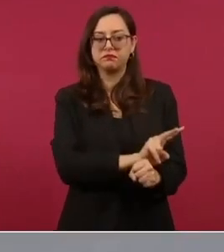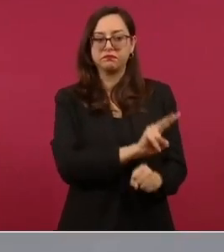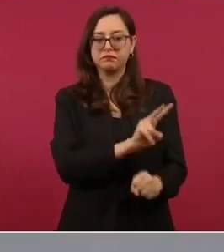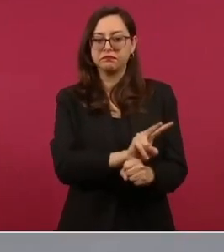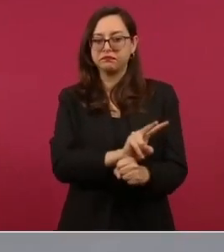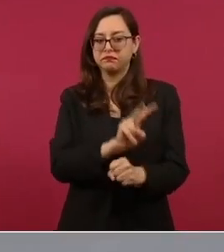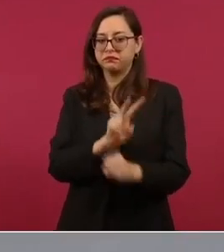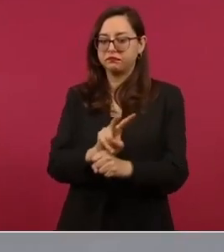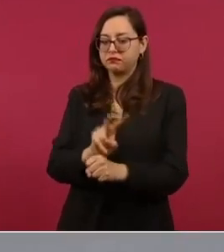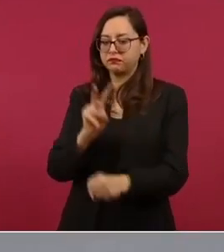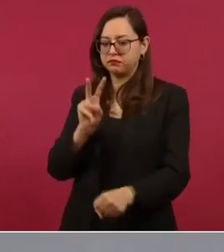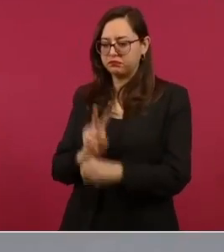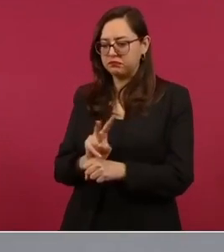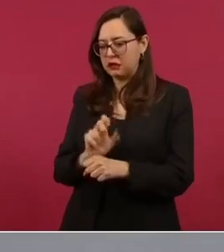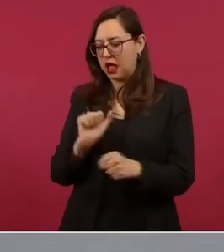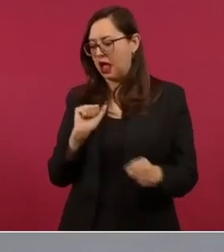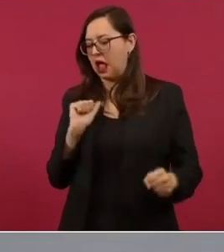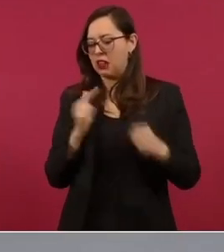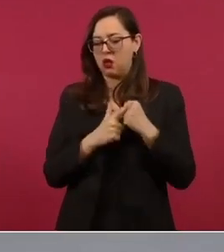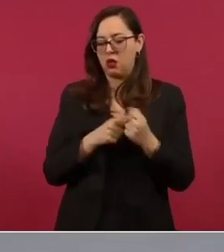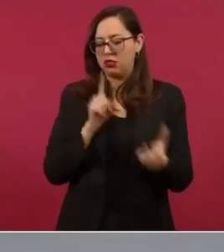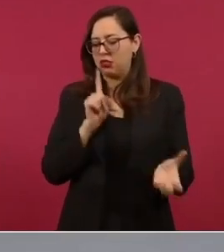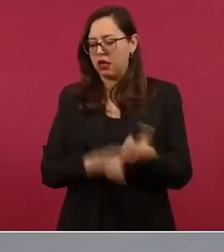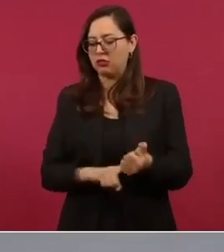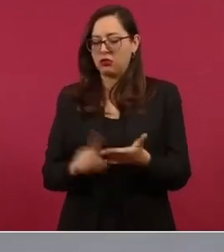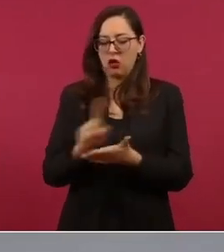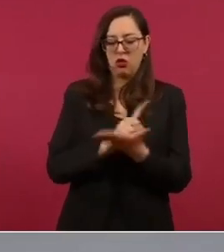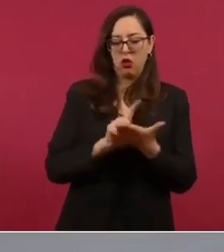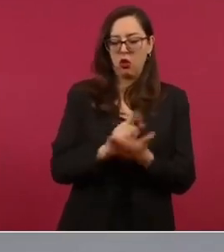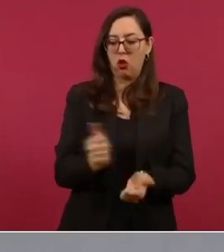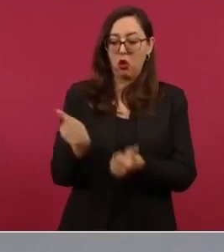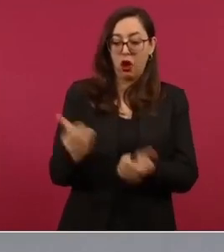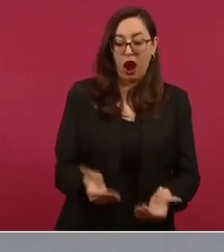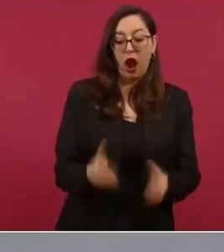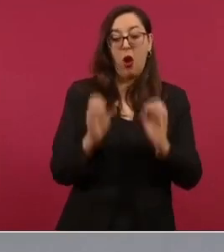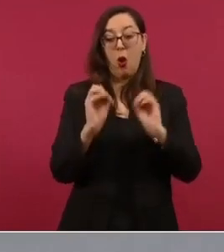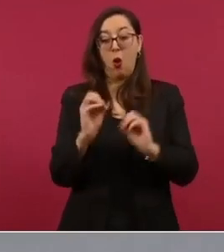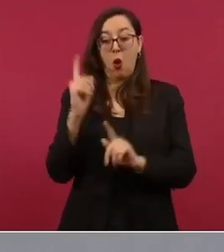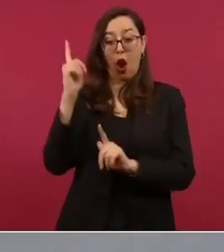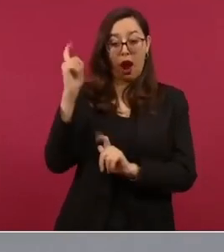la introducción el contrabando de armas